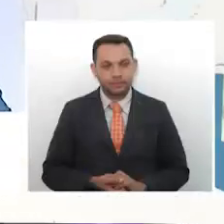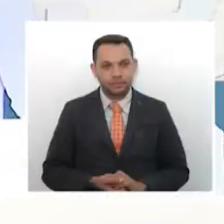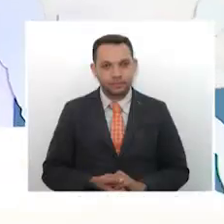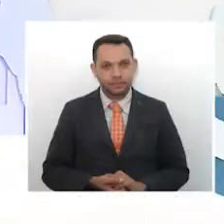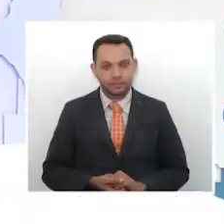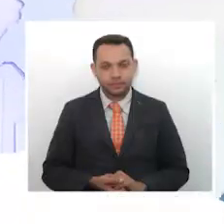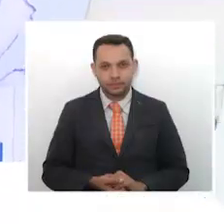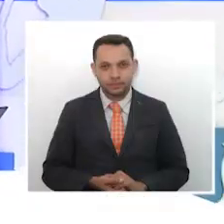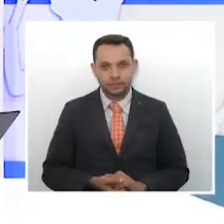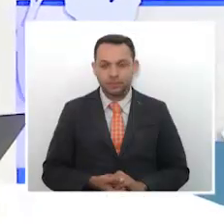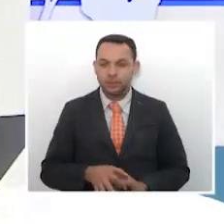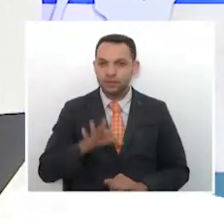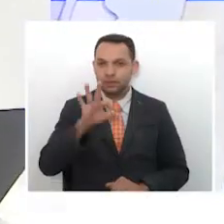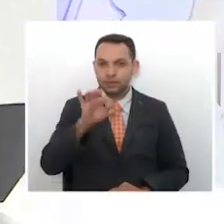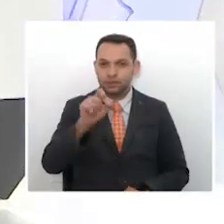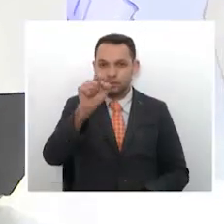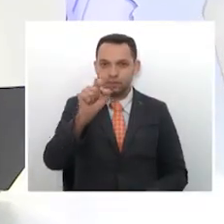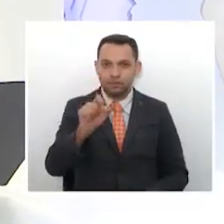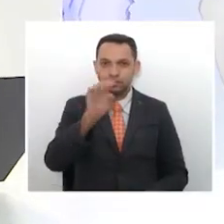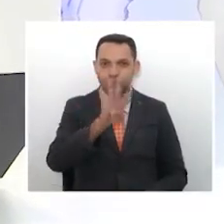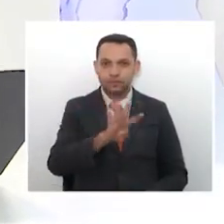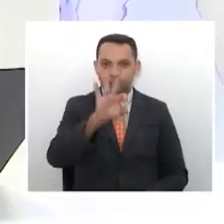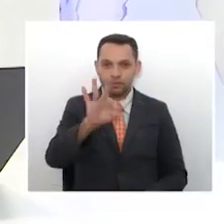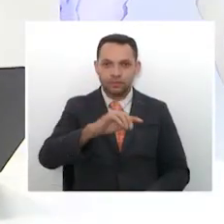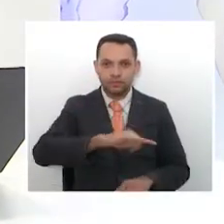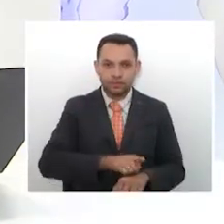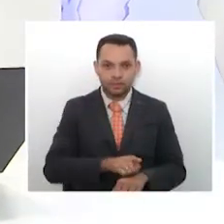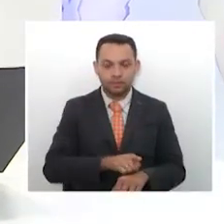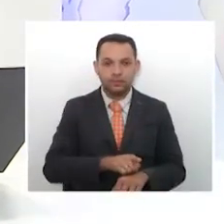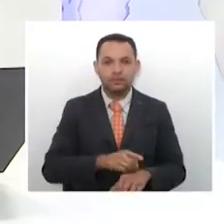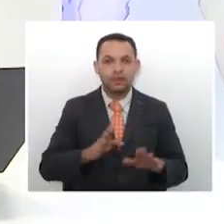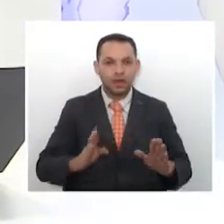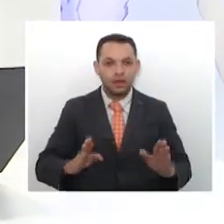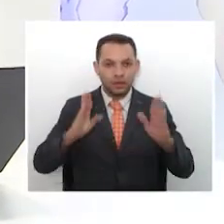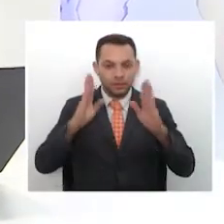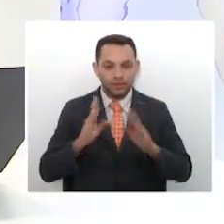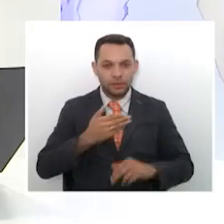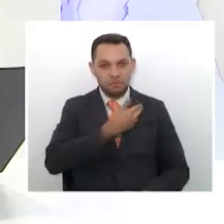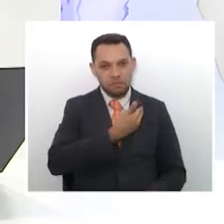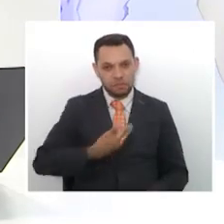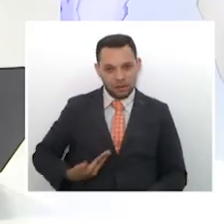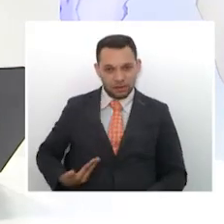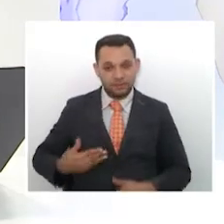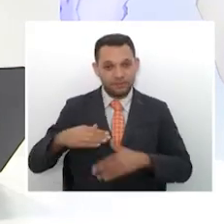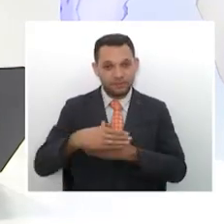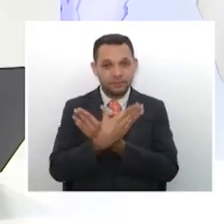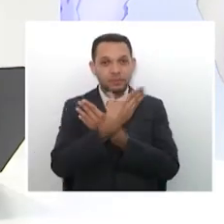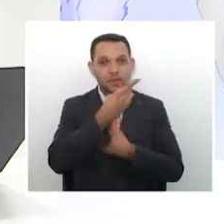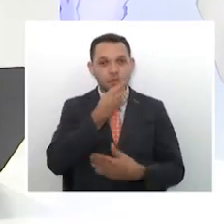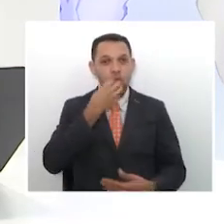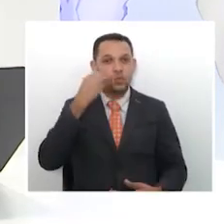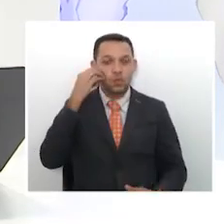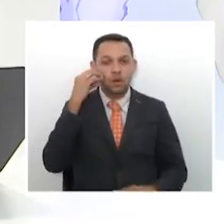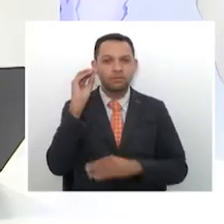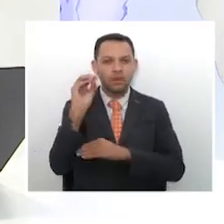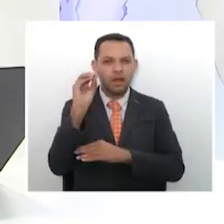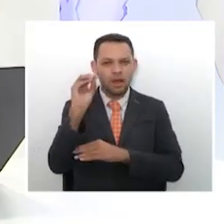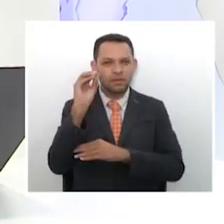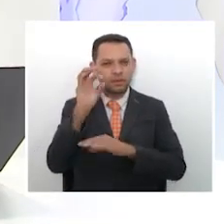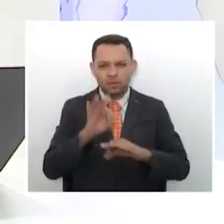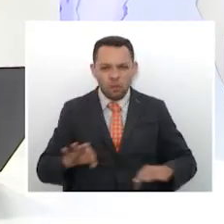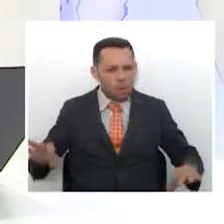¡Suscríbete! La noche 43 minutos y mucha atención que en la más reciente locución del presidente de la República, Iván Duque, se ha hecho una noticia bastante